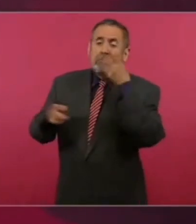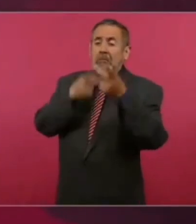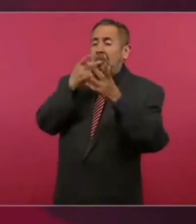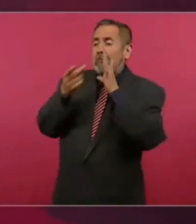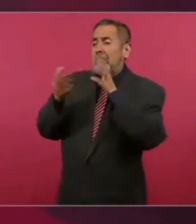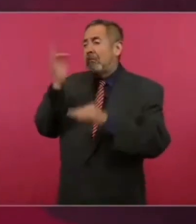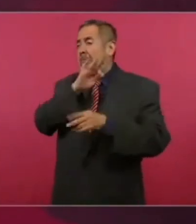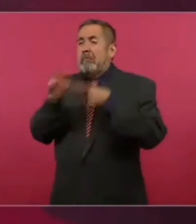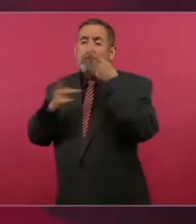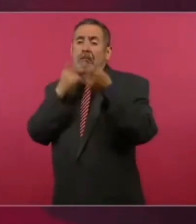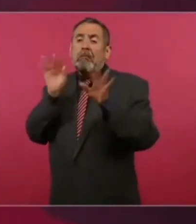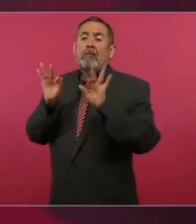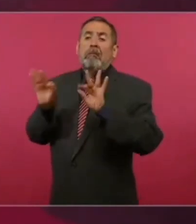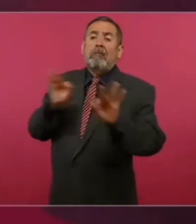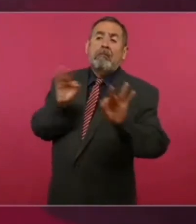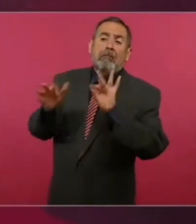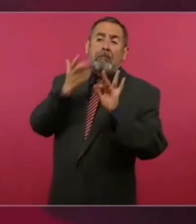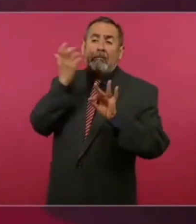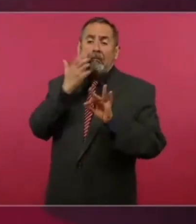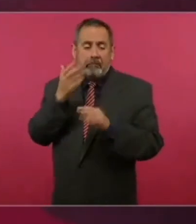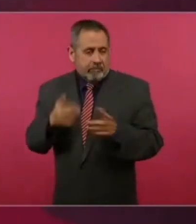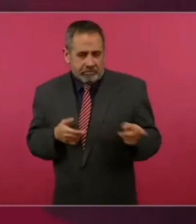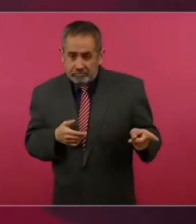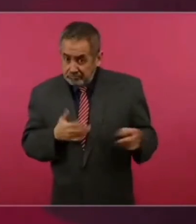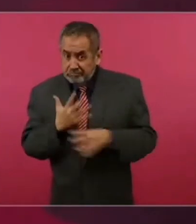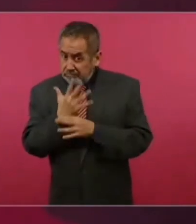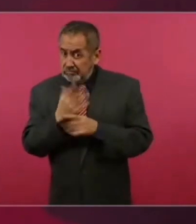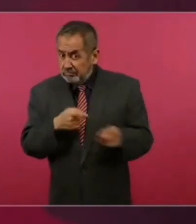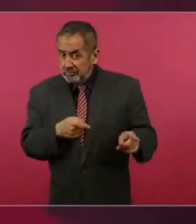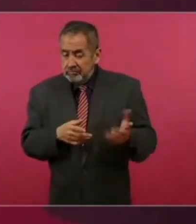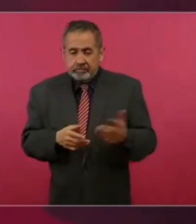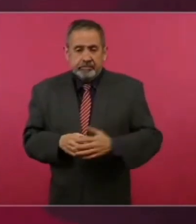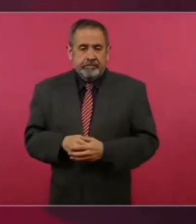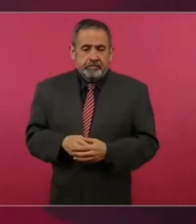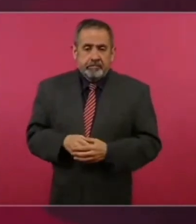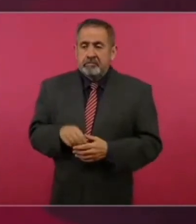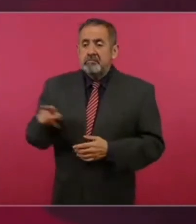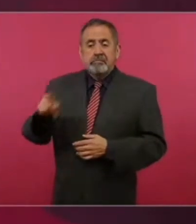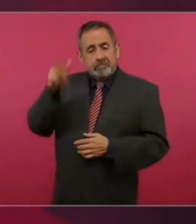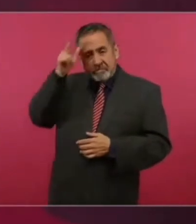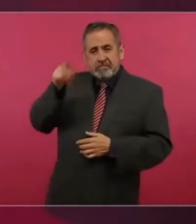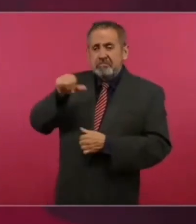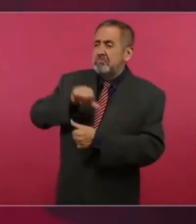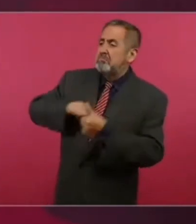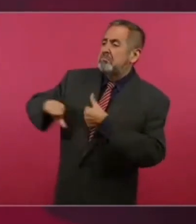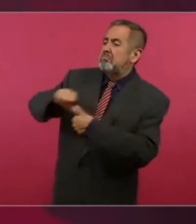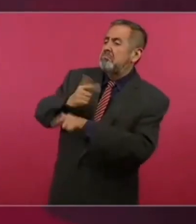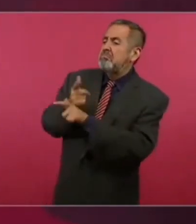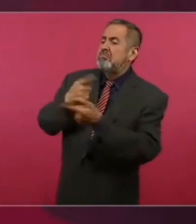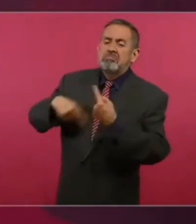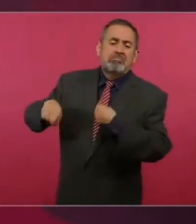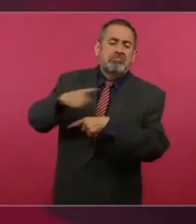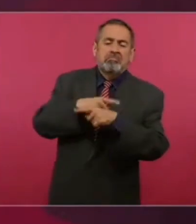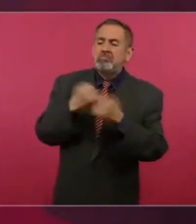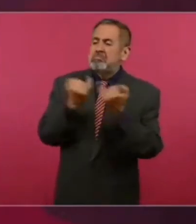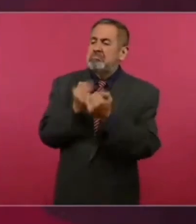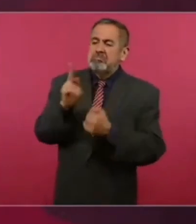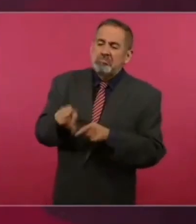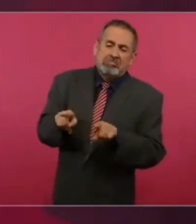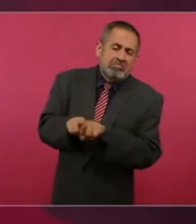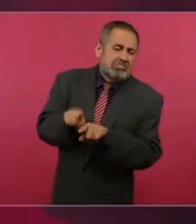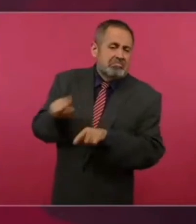libertino, igual que Morelos.